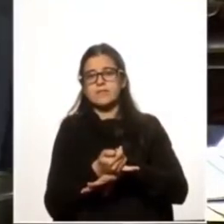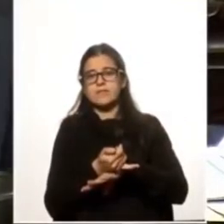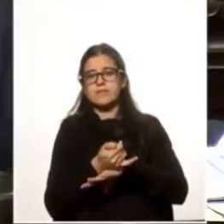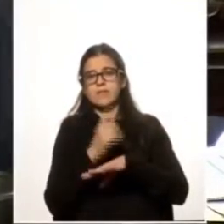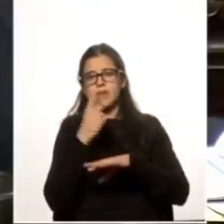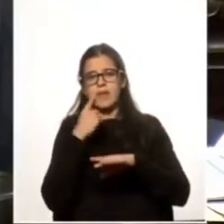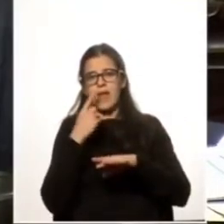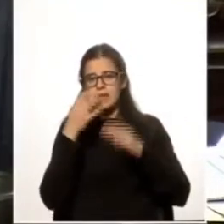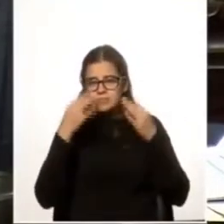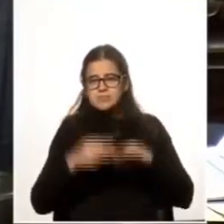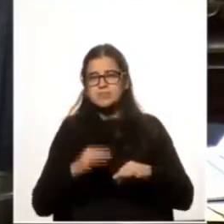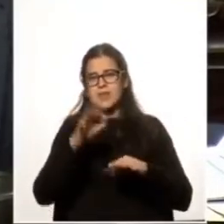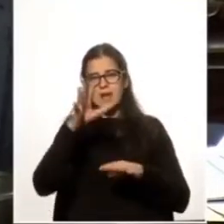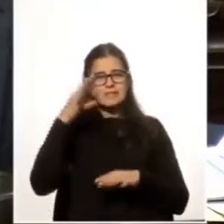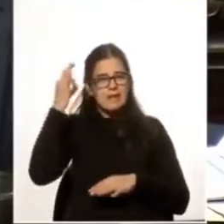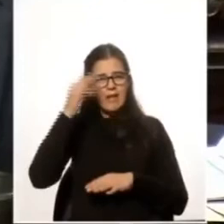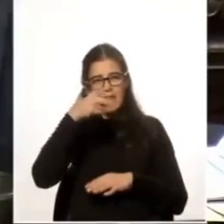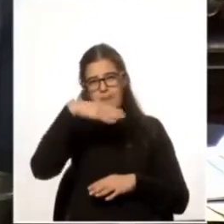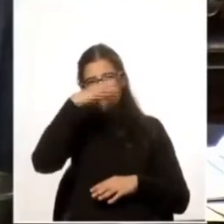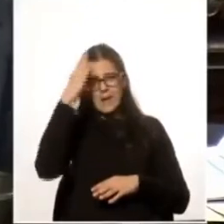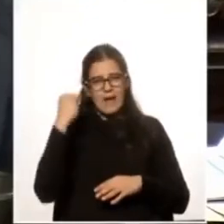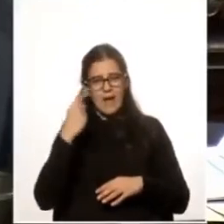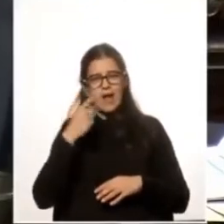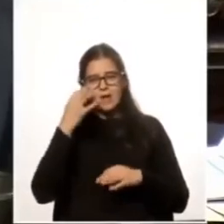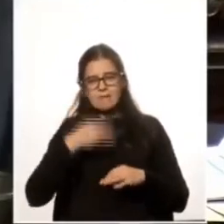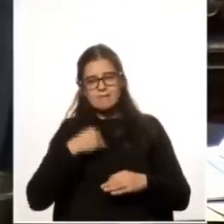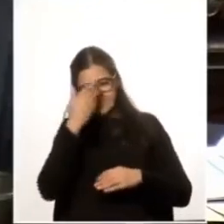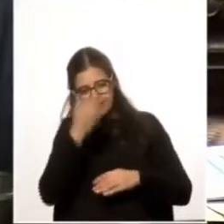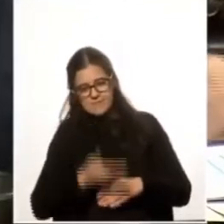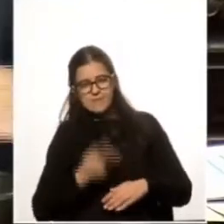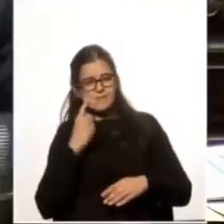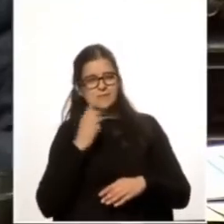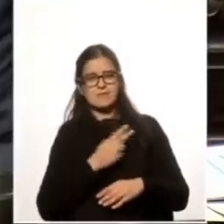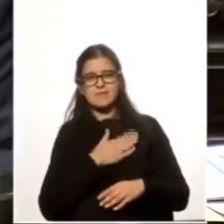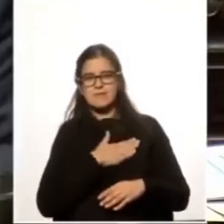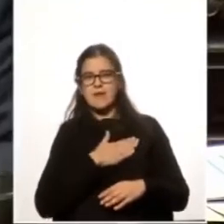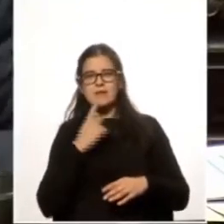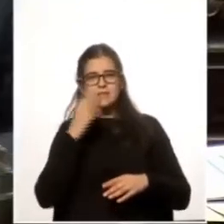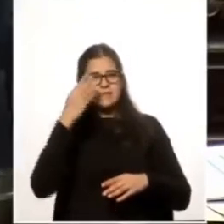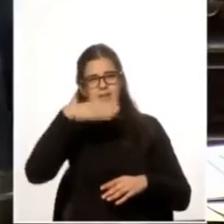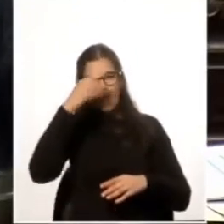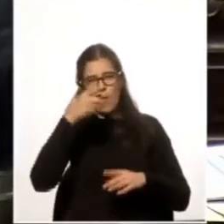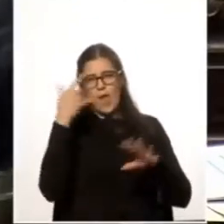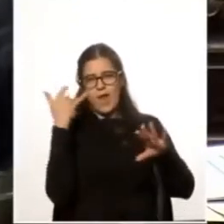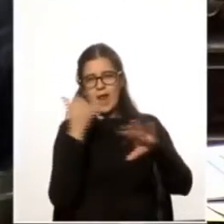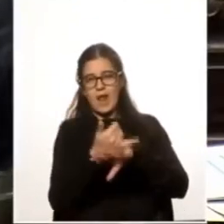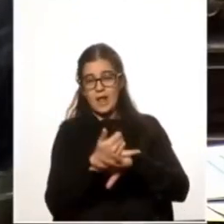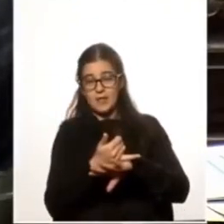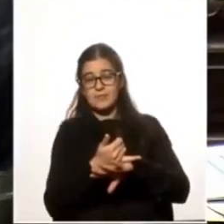admirado senador Michelini admirado senador Michelini está errado